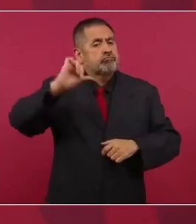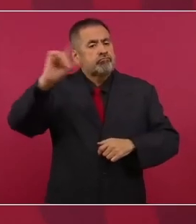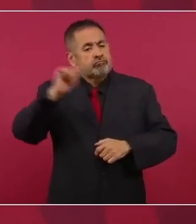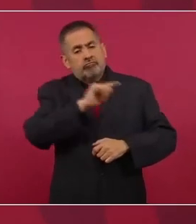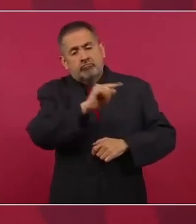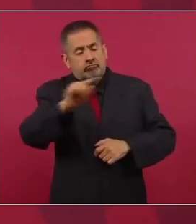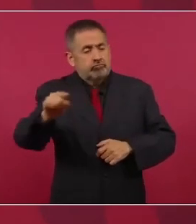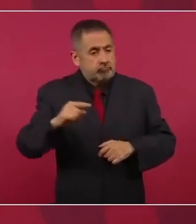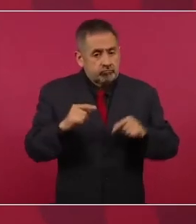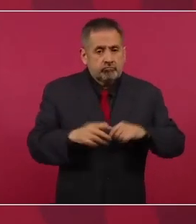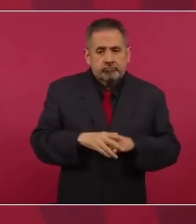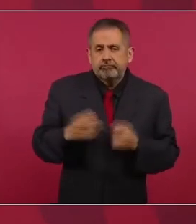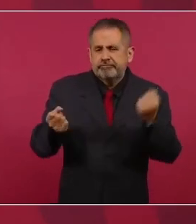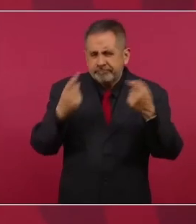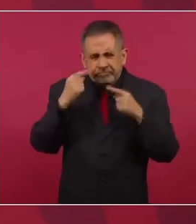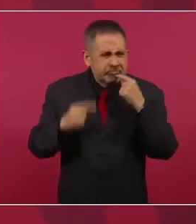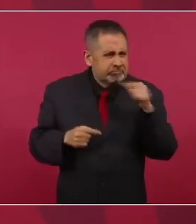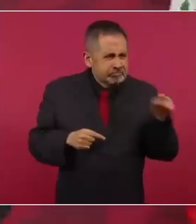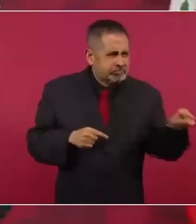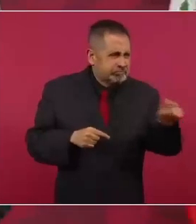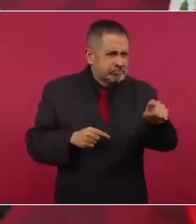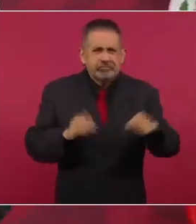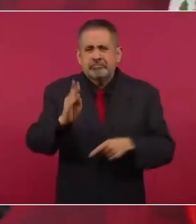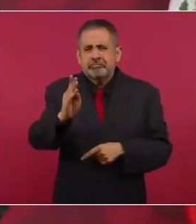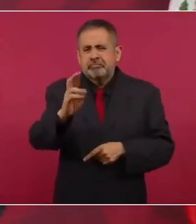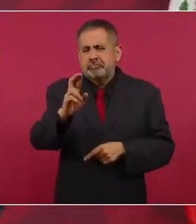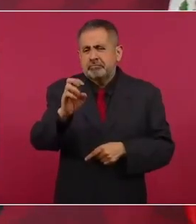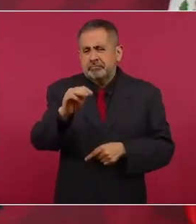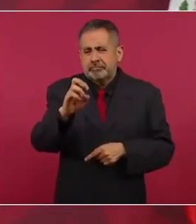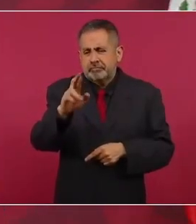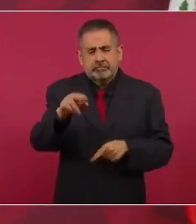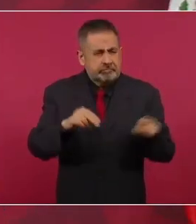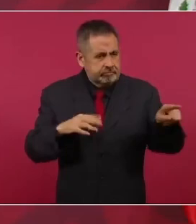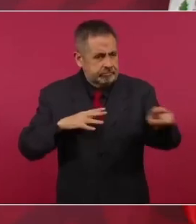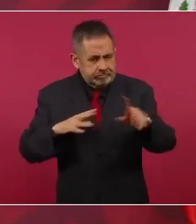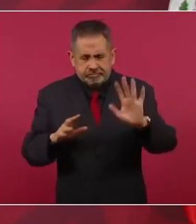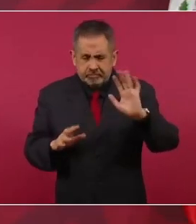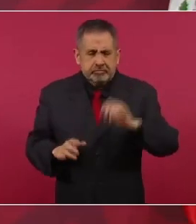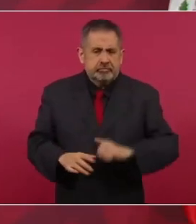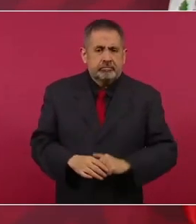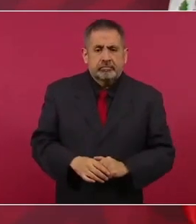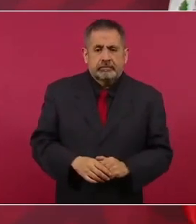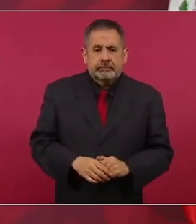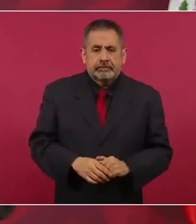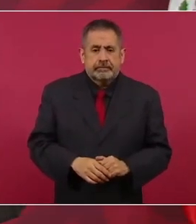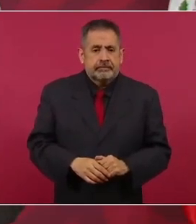hice referencia a uno de ellos, a Bremer, porque tengo